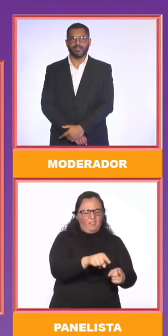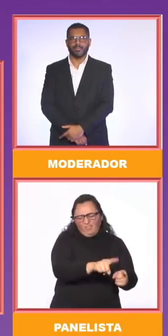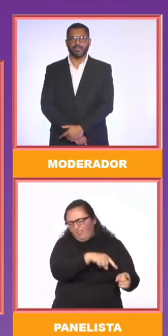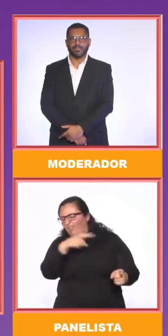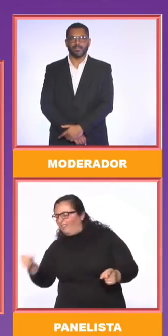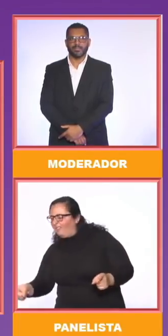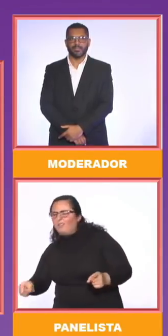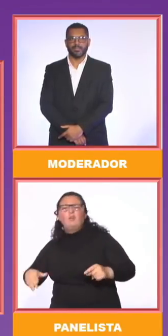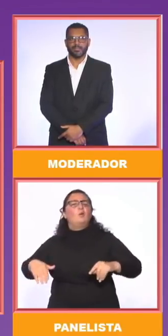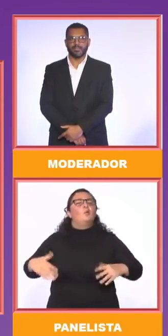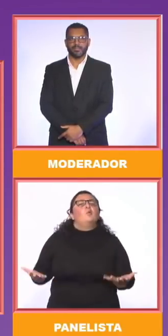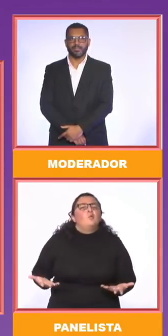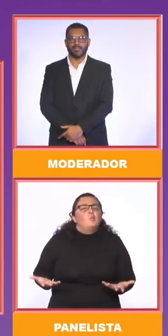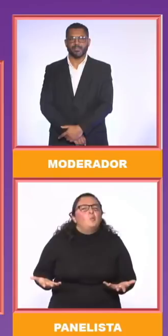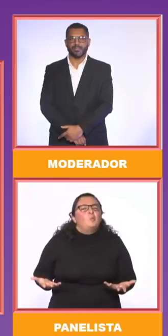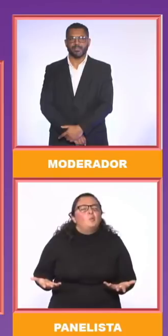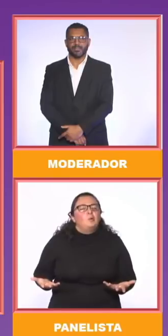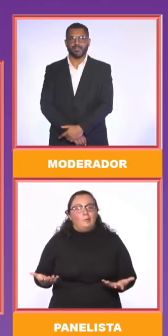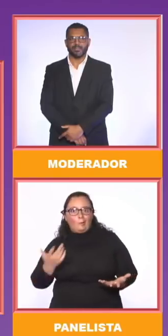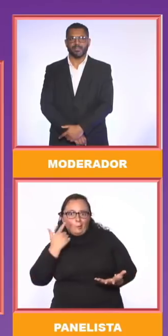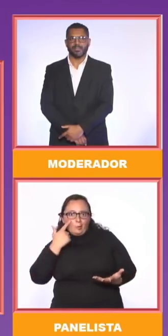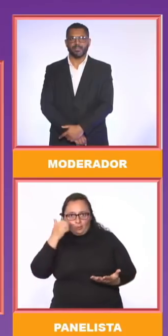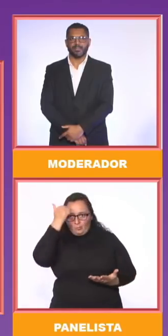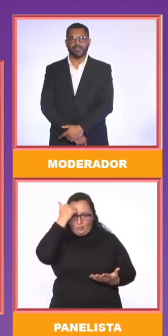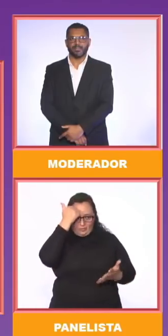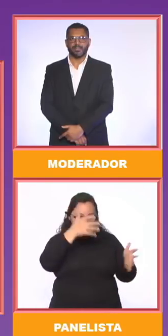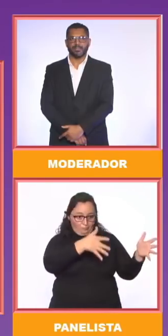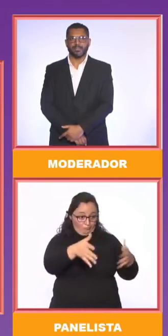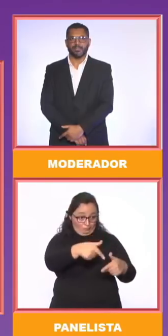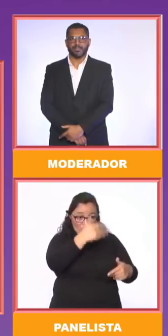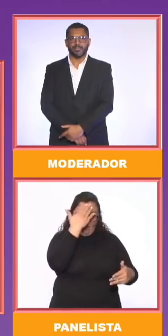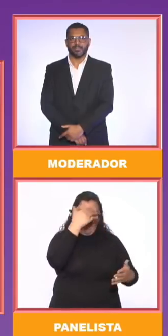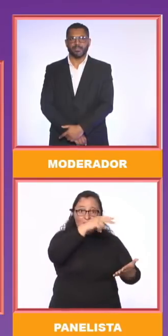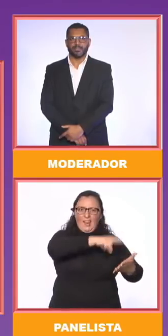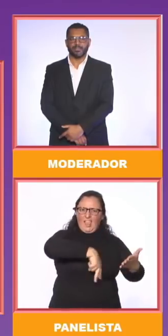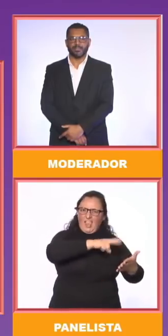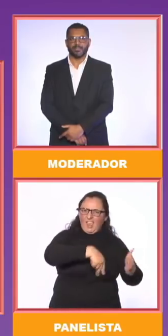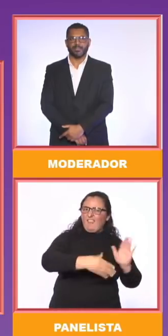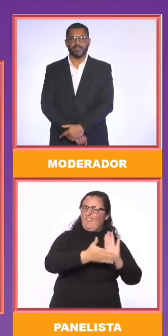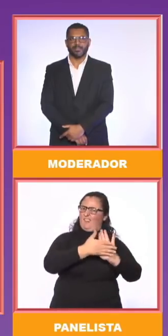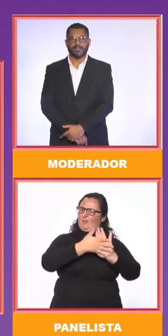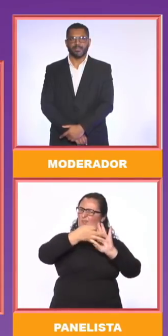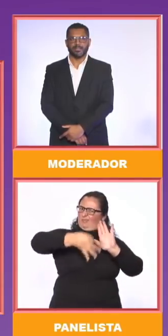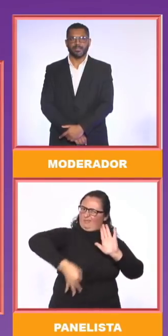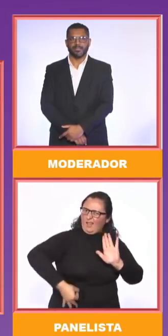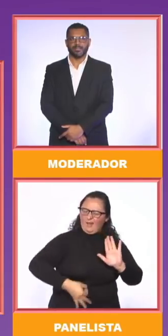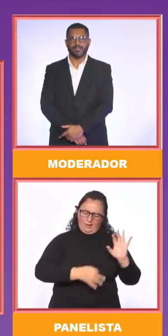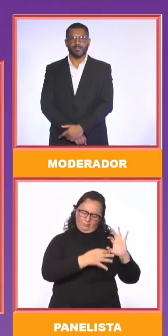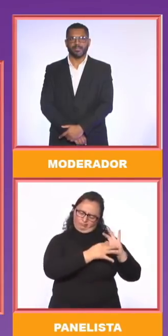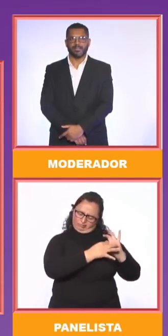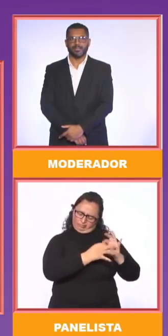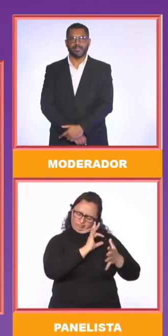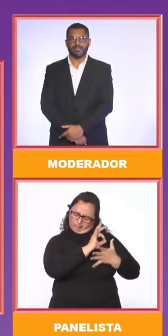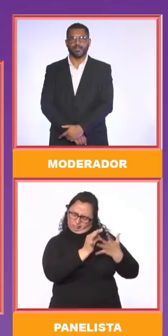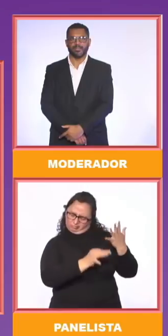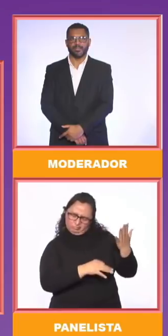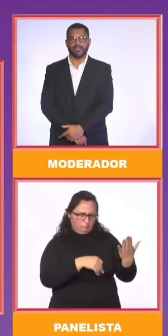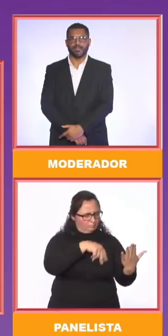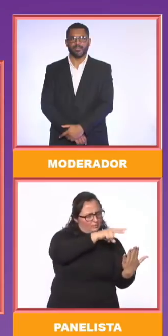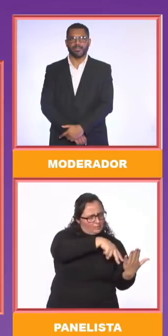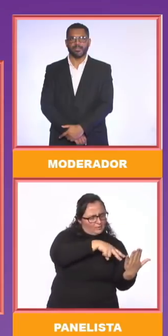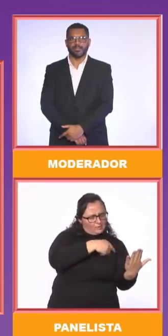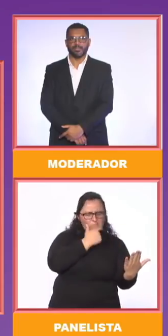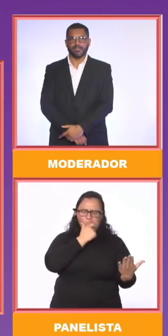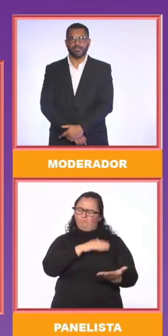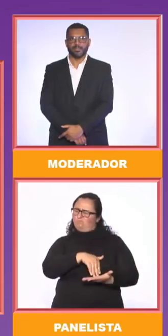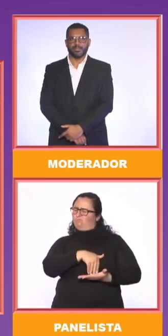estructuras coherentes de lo que quieran realmente sustentar, no leen críticamente, no